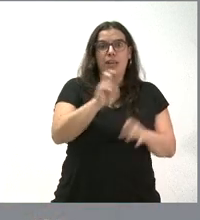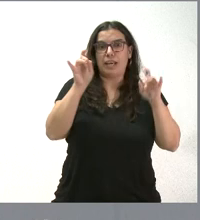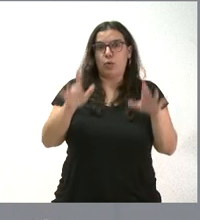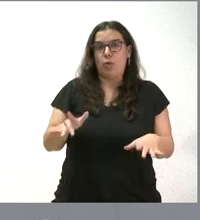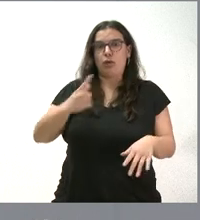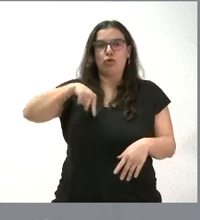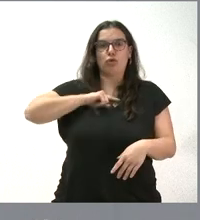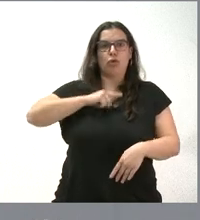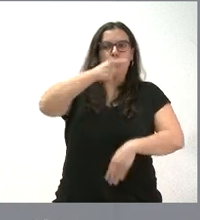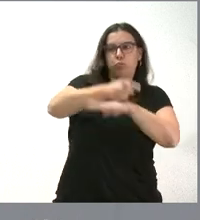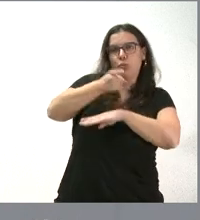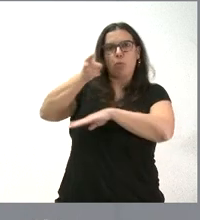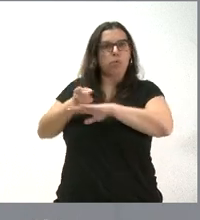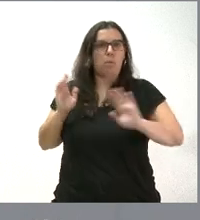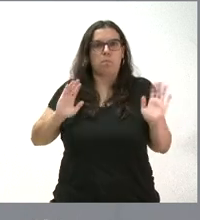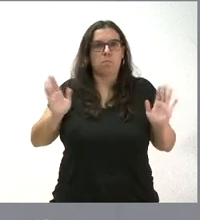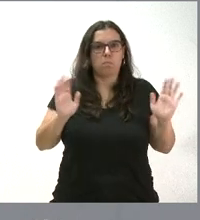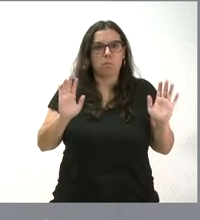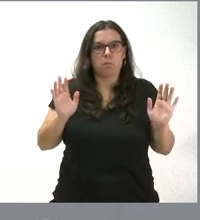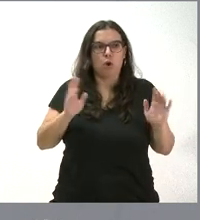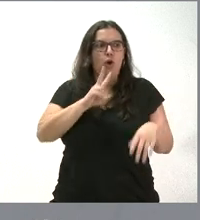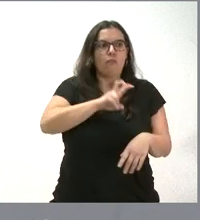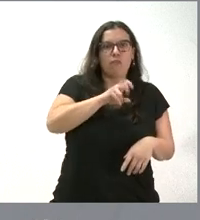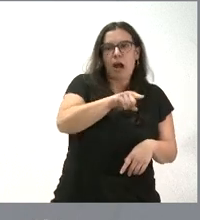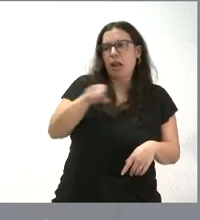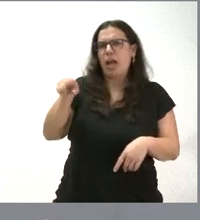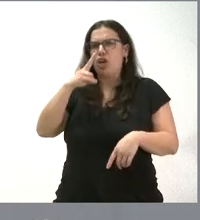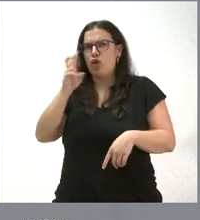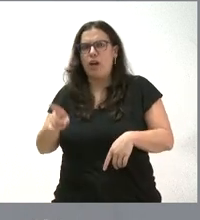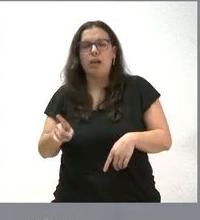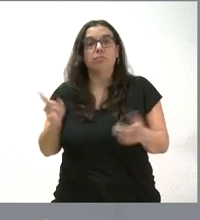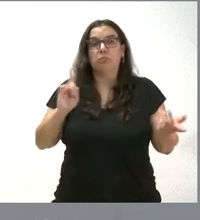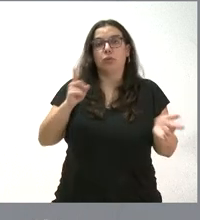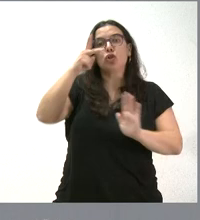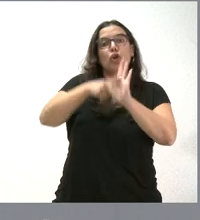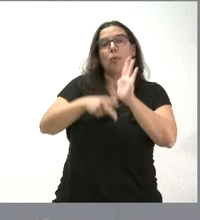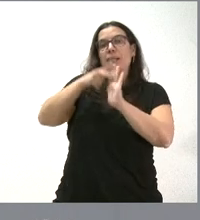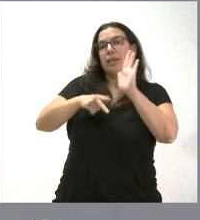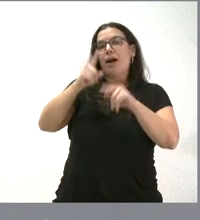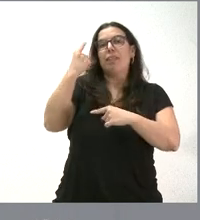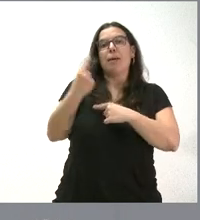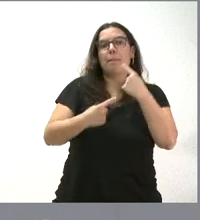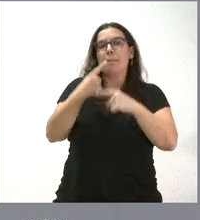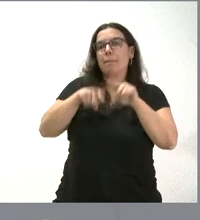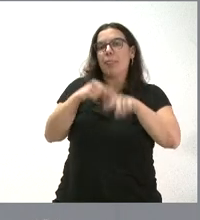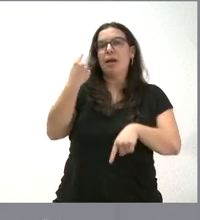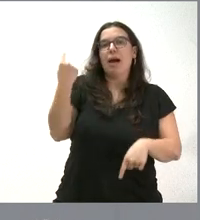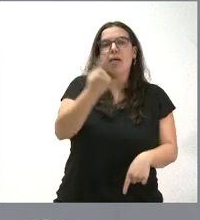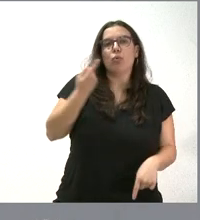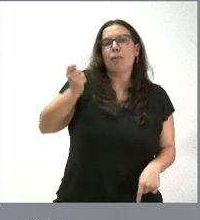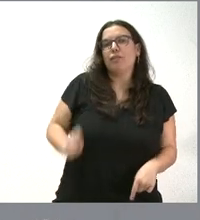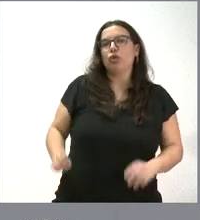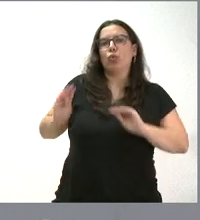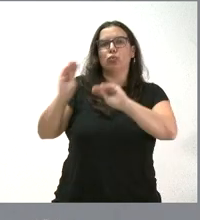Junta quien dice quién tiene más valor, quién tiene menos valor, sino es la normativa de la titulación académica que está regulada en el ámbito